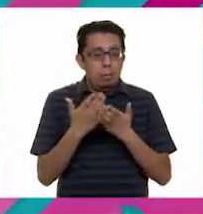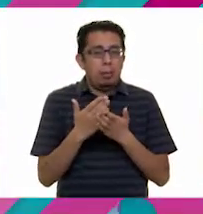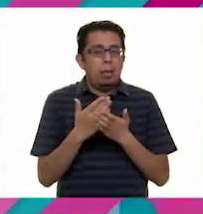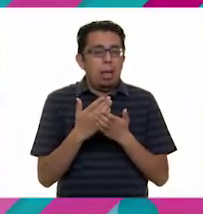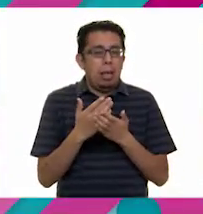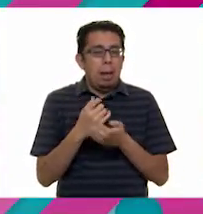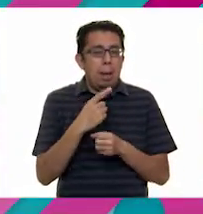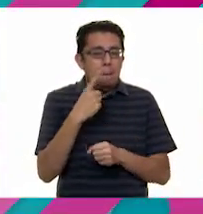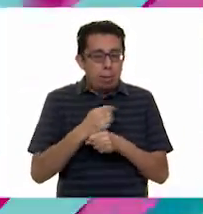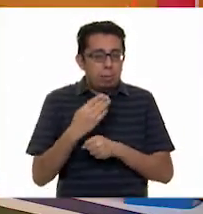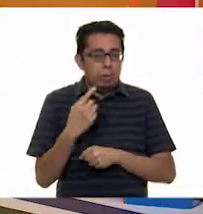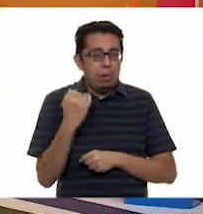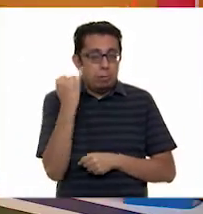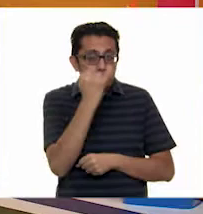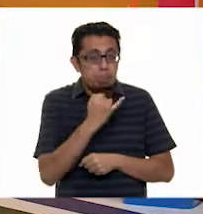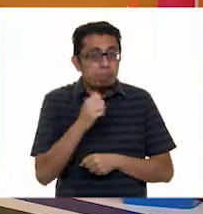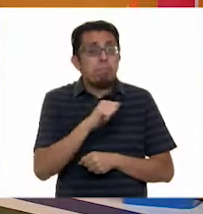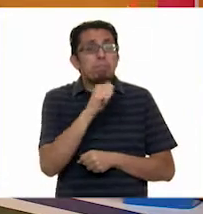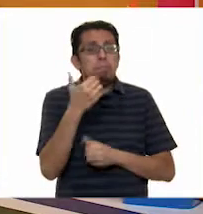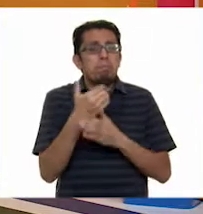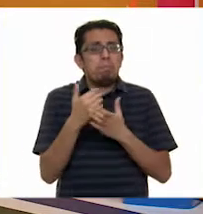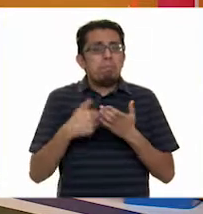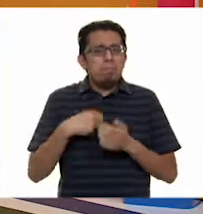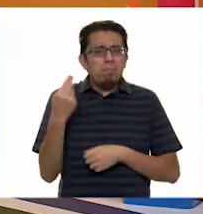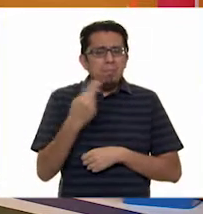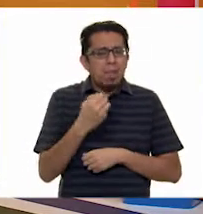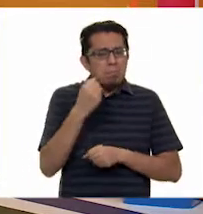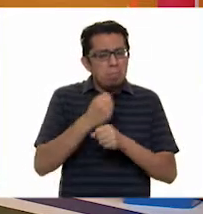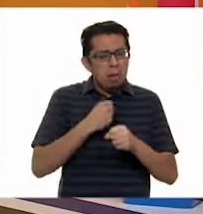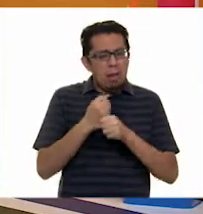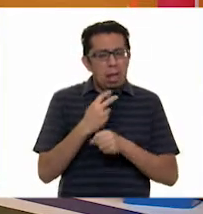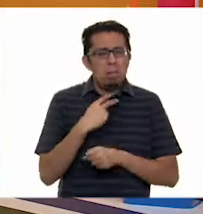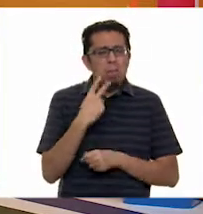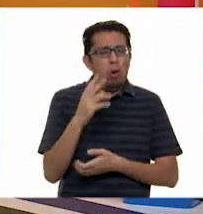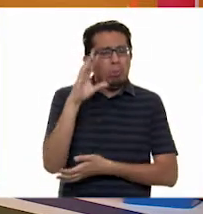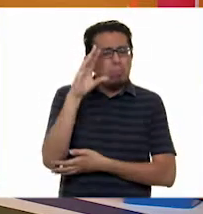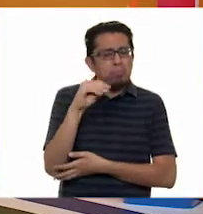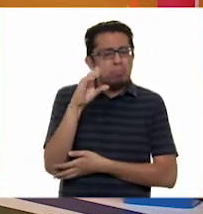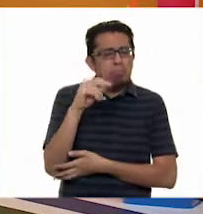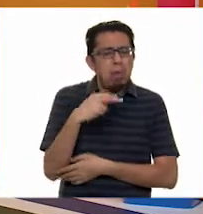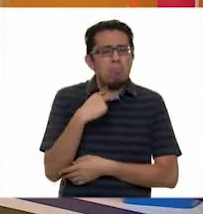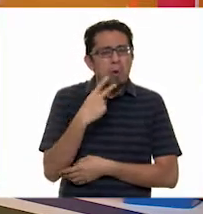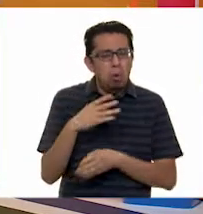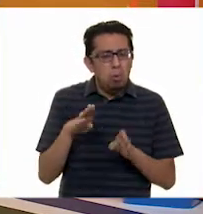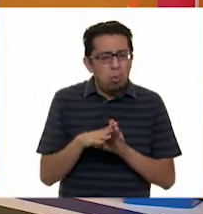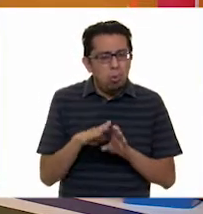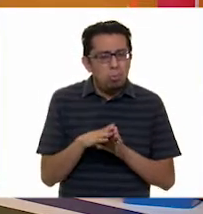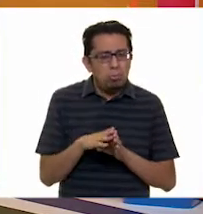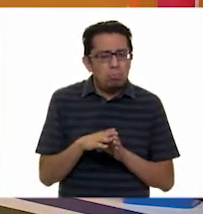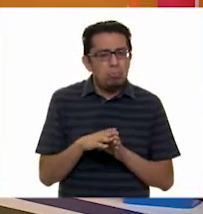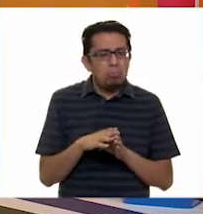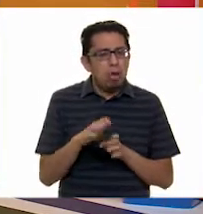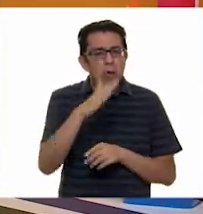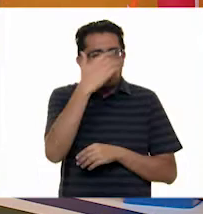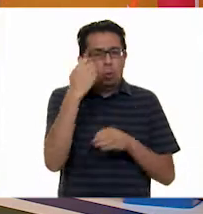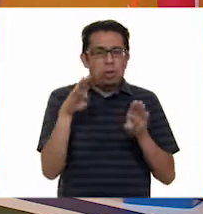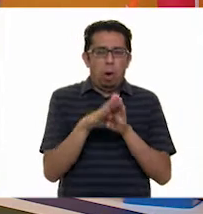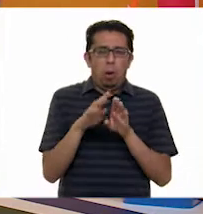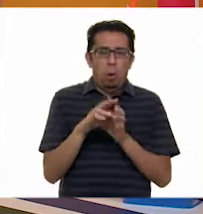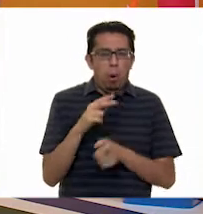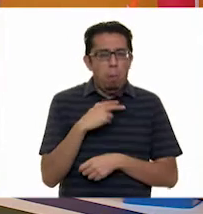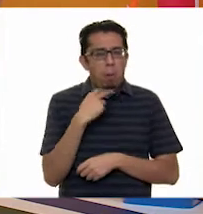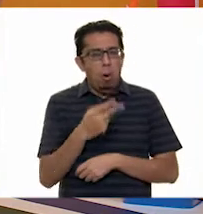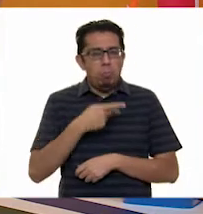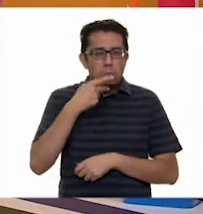Oye, otra cosa es que tengo que ensayar la voz de mi Dino. Tengo que ensayarla. No sé cómo ponerle la